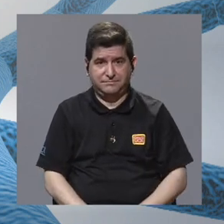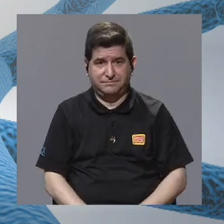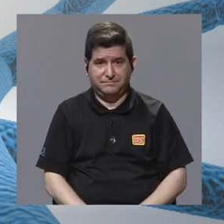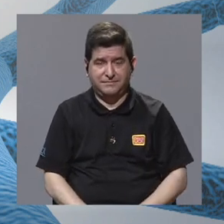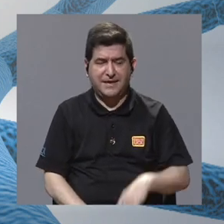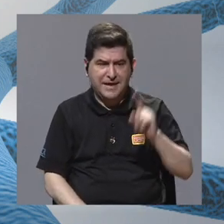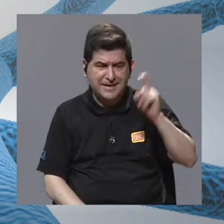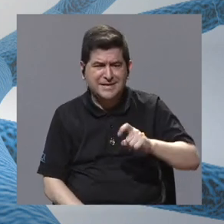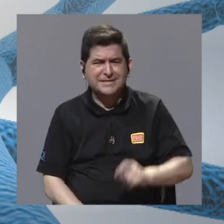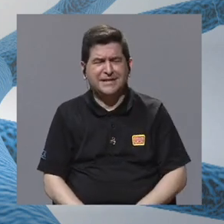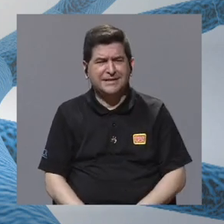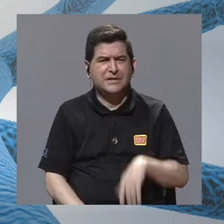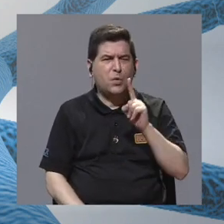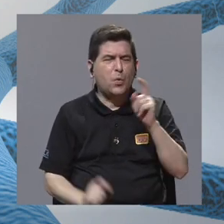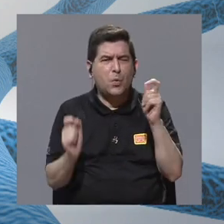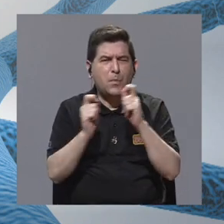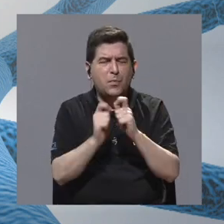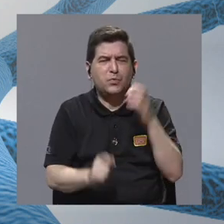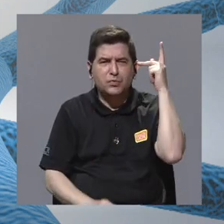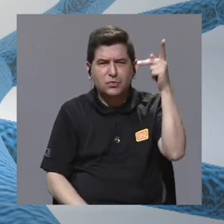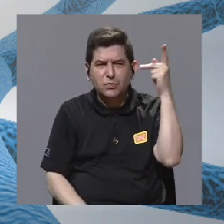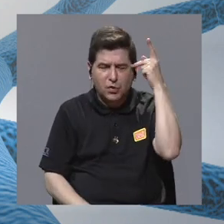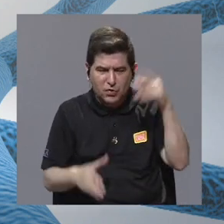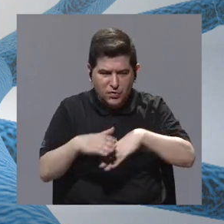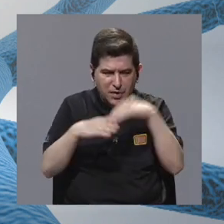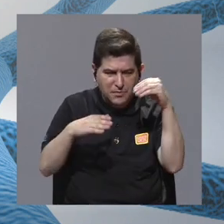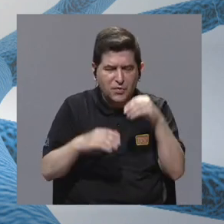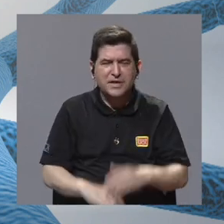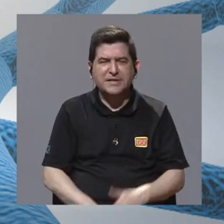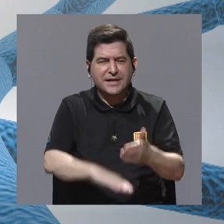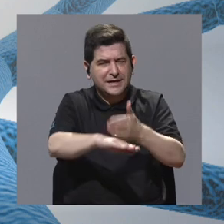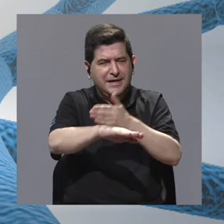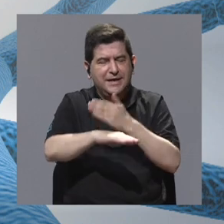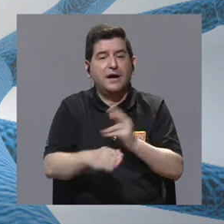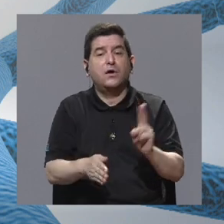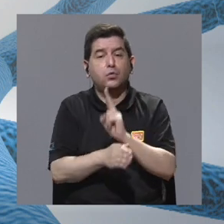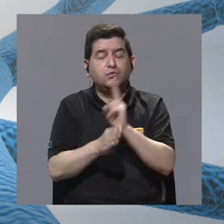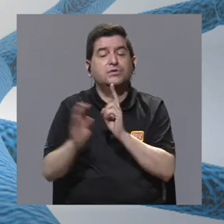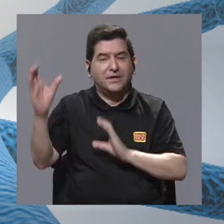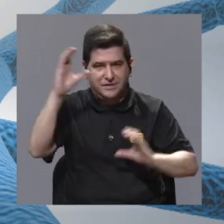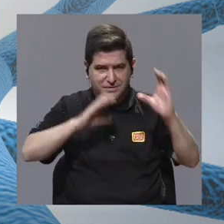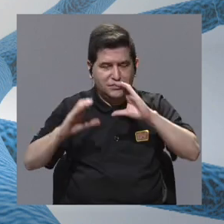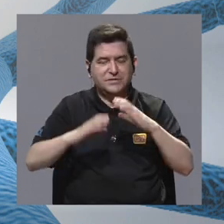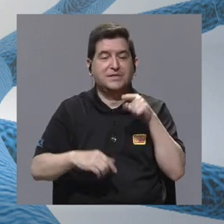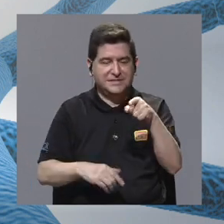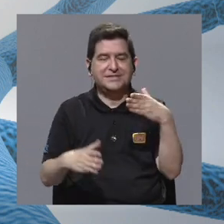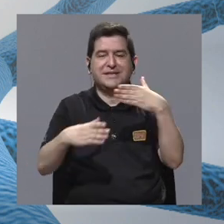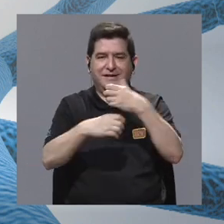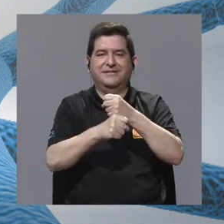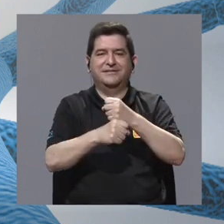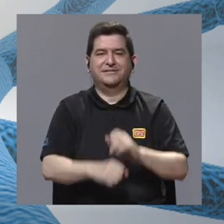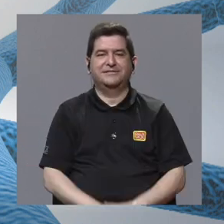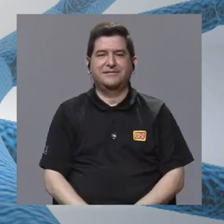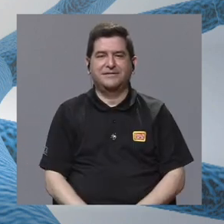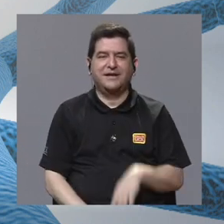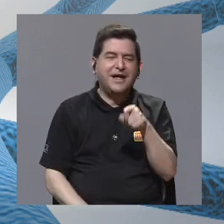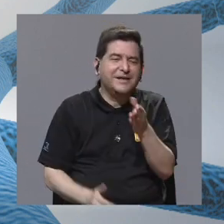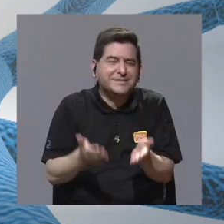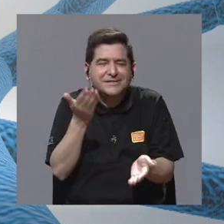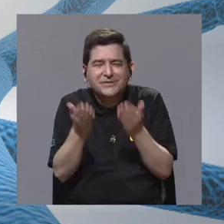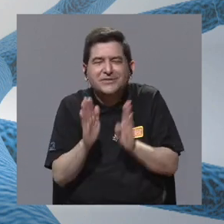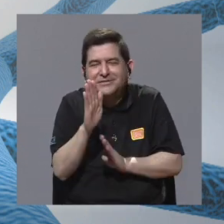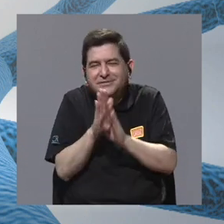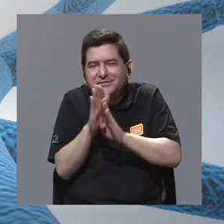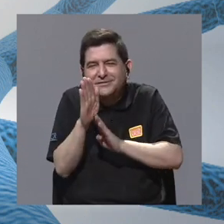necesitan mejorar algún aspecto de su política exterior conjunta y utilizan la ciencia para realizarlo. Entonces ese es un poco el